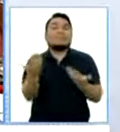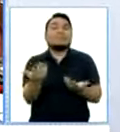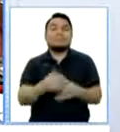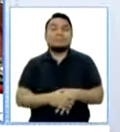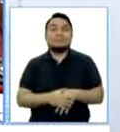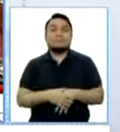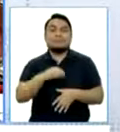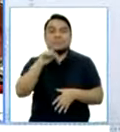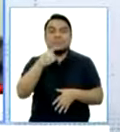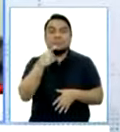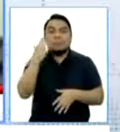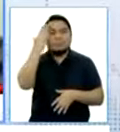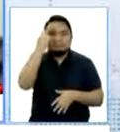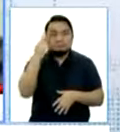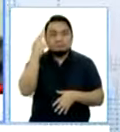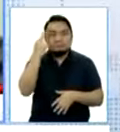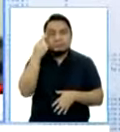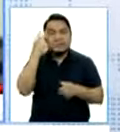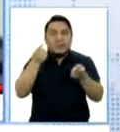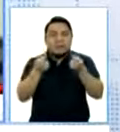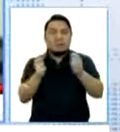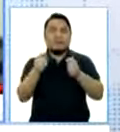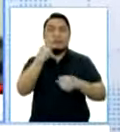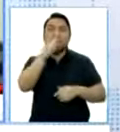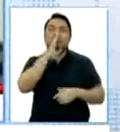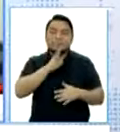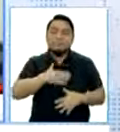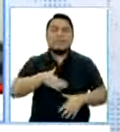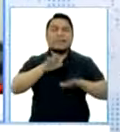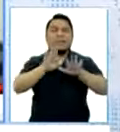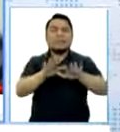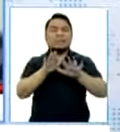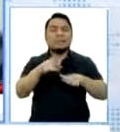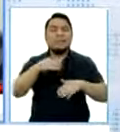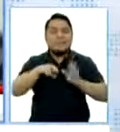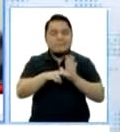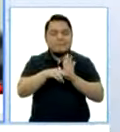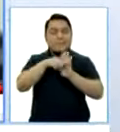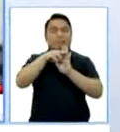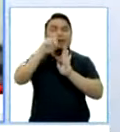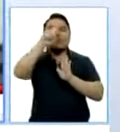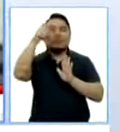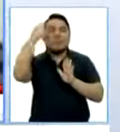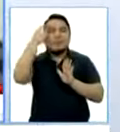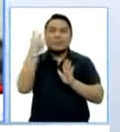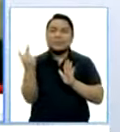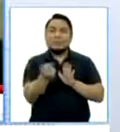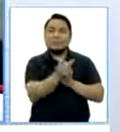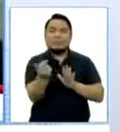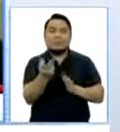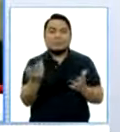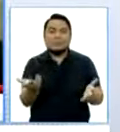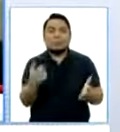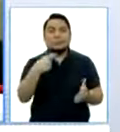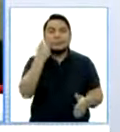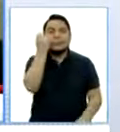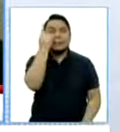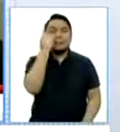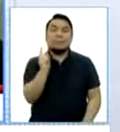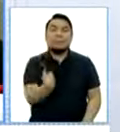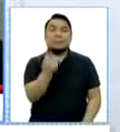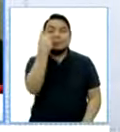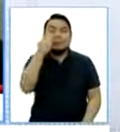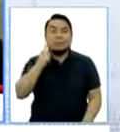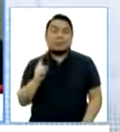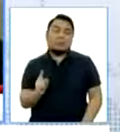reflexión, un esfuerzo de serenidad, de madurez política, y entender que lo primero de